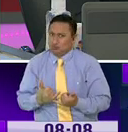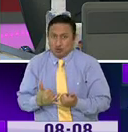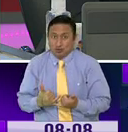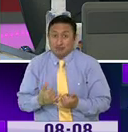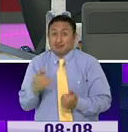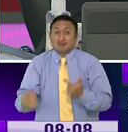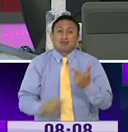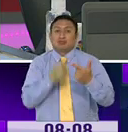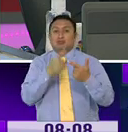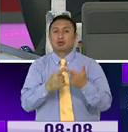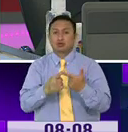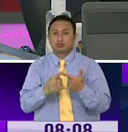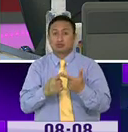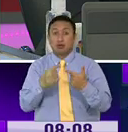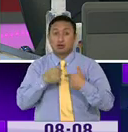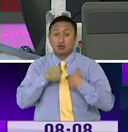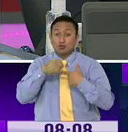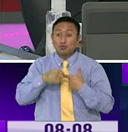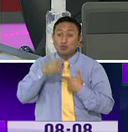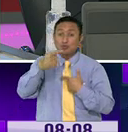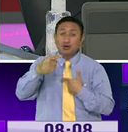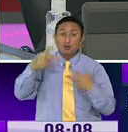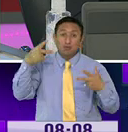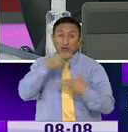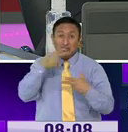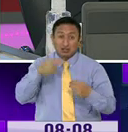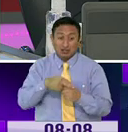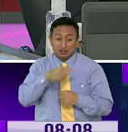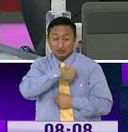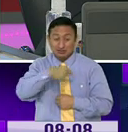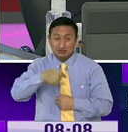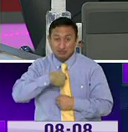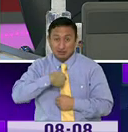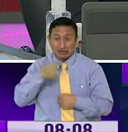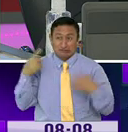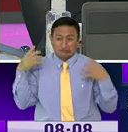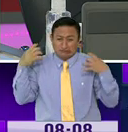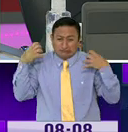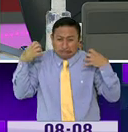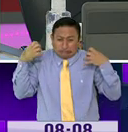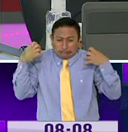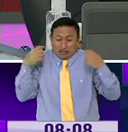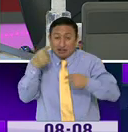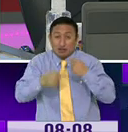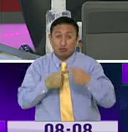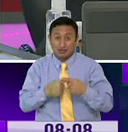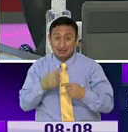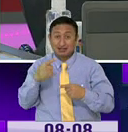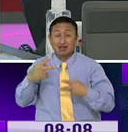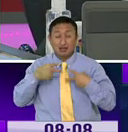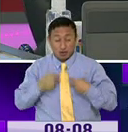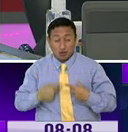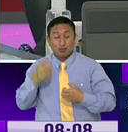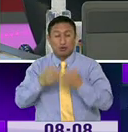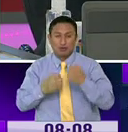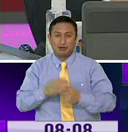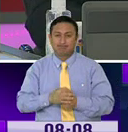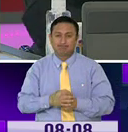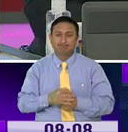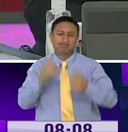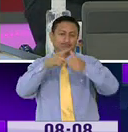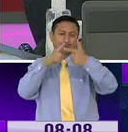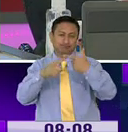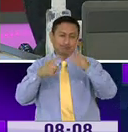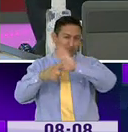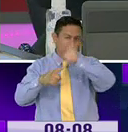dos, el estar expuesto a tantas mentiras les afecta también su estado de ánimo, y eso al final les va a afectar su salud también. Dos cosas rápidas,